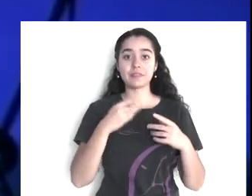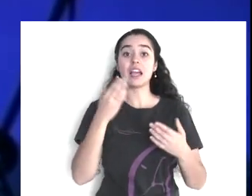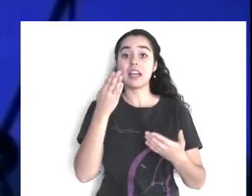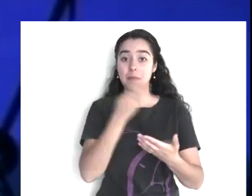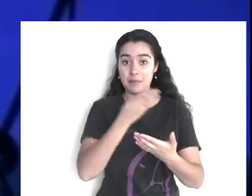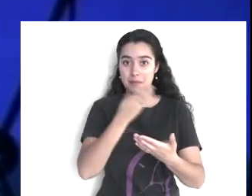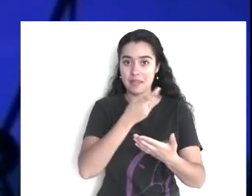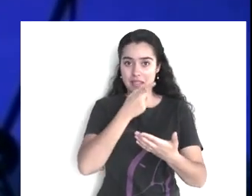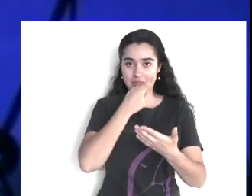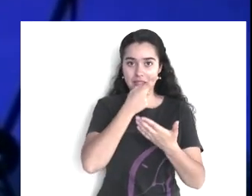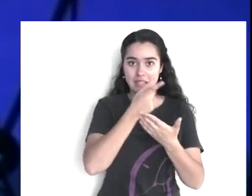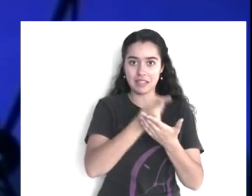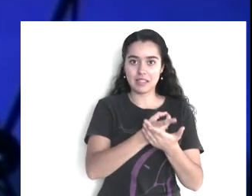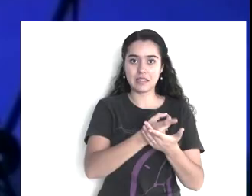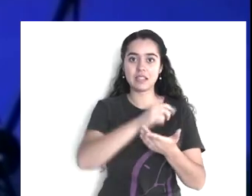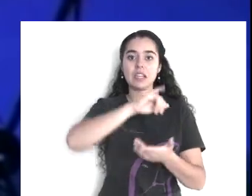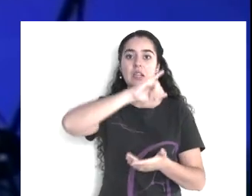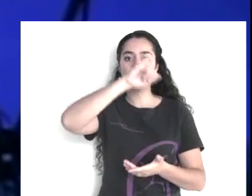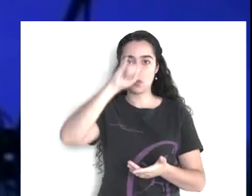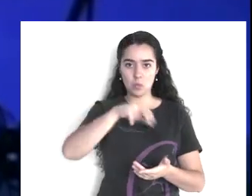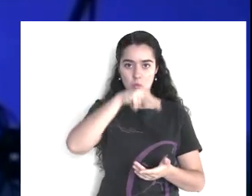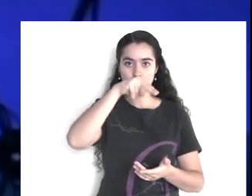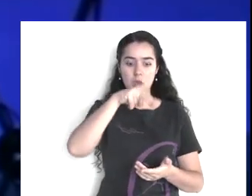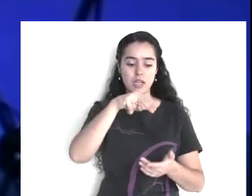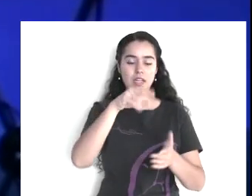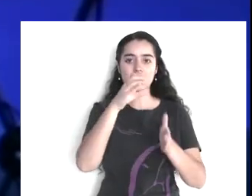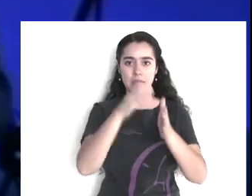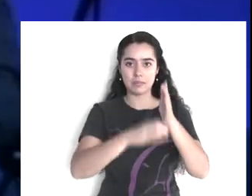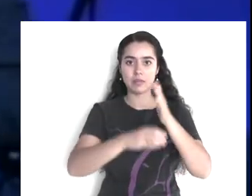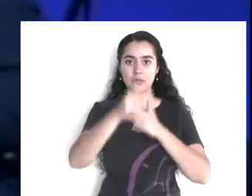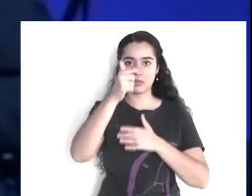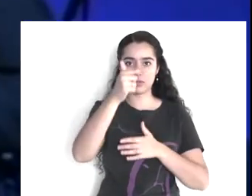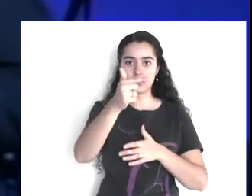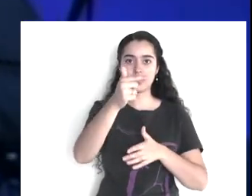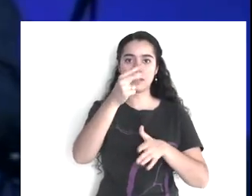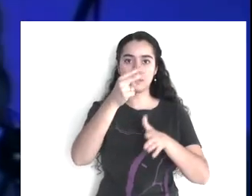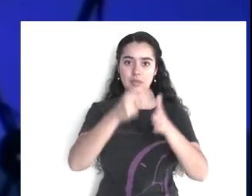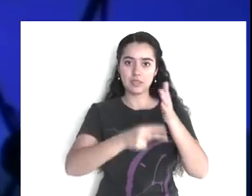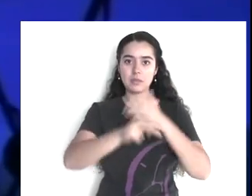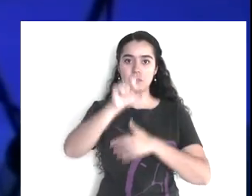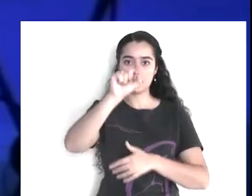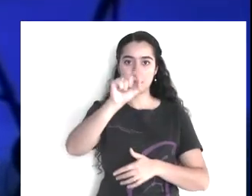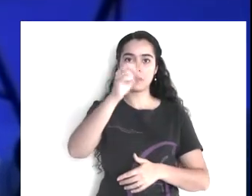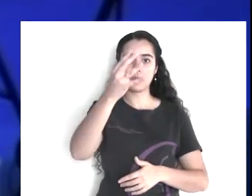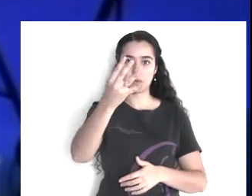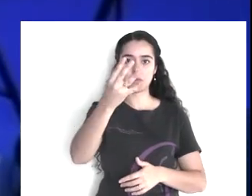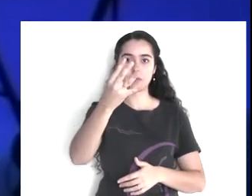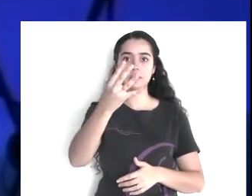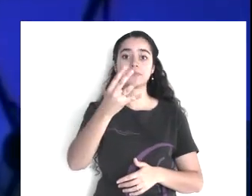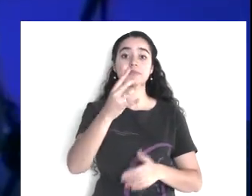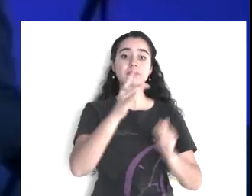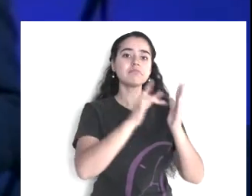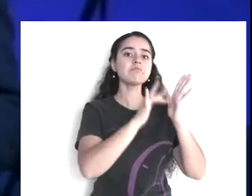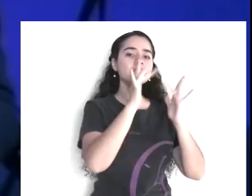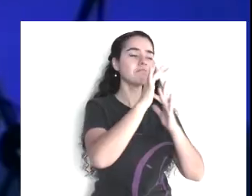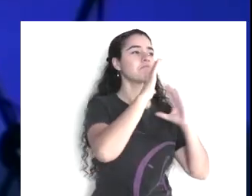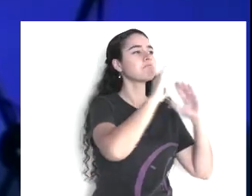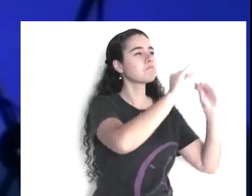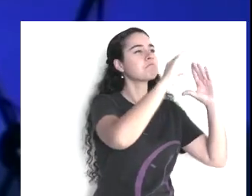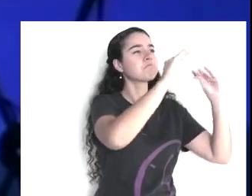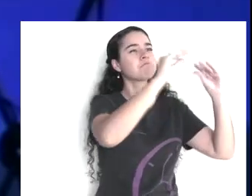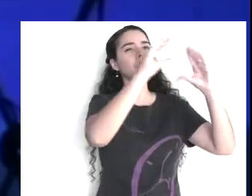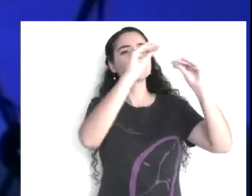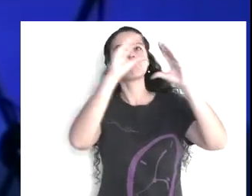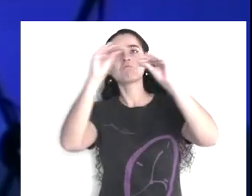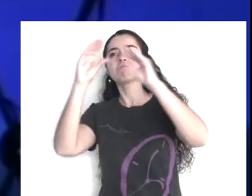este versículo que acabamos de citar, Juan 7.24, a Jesús lo están acusando